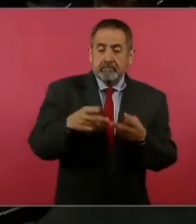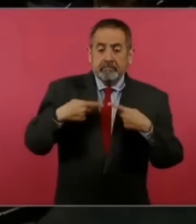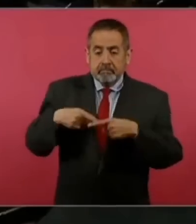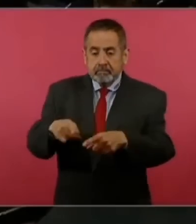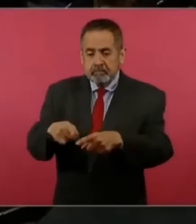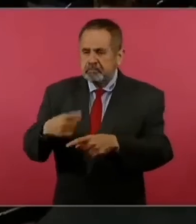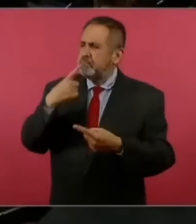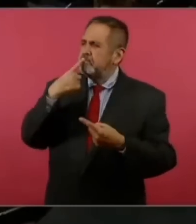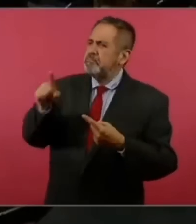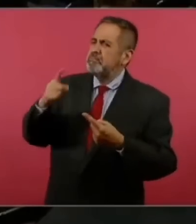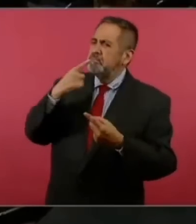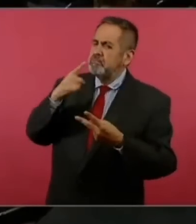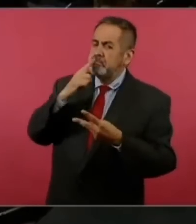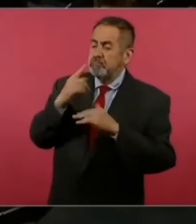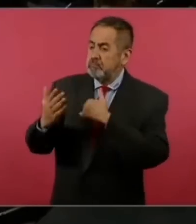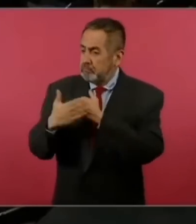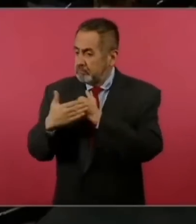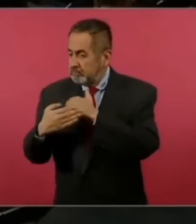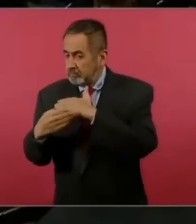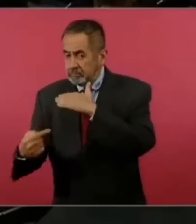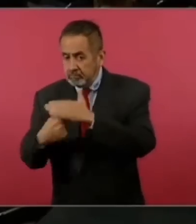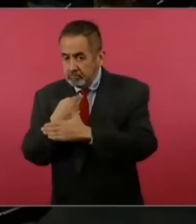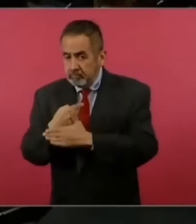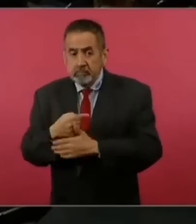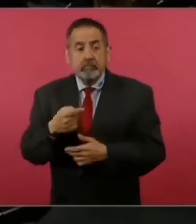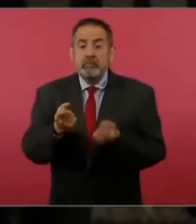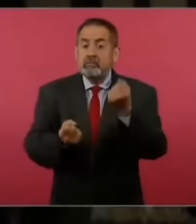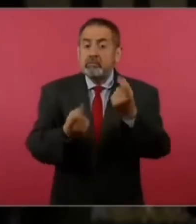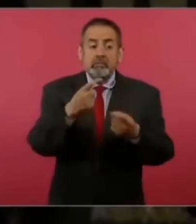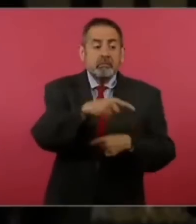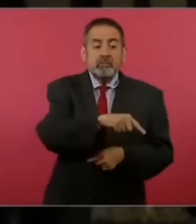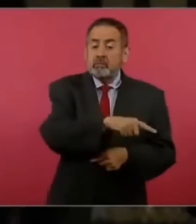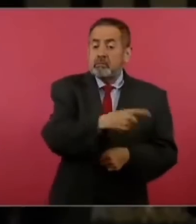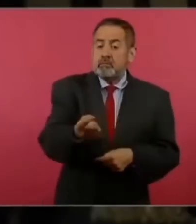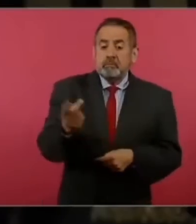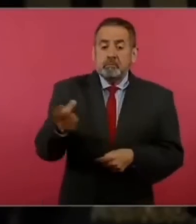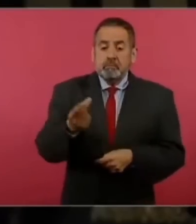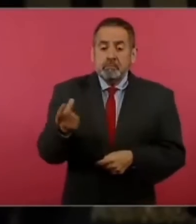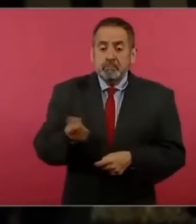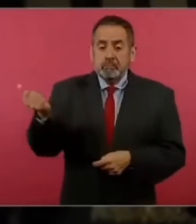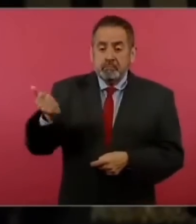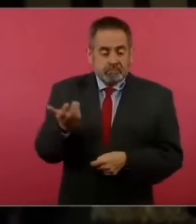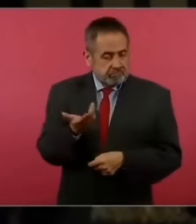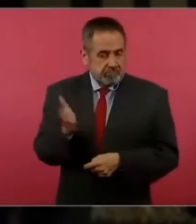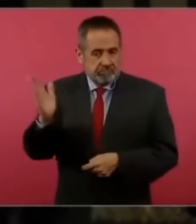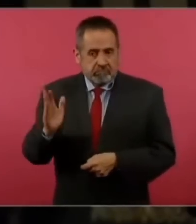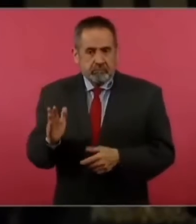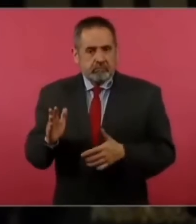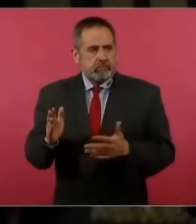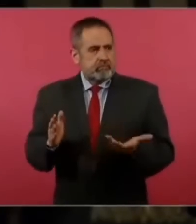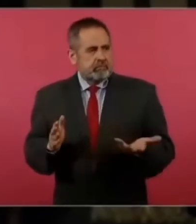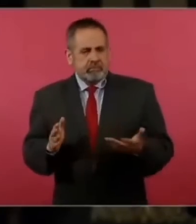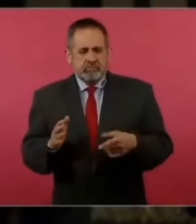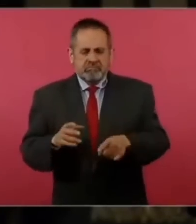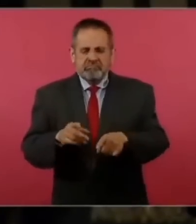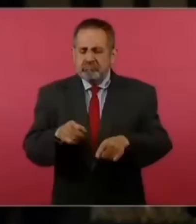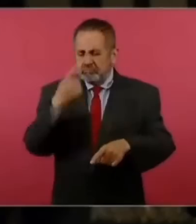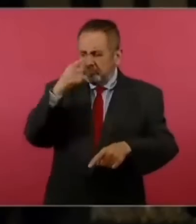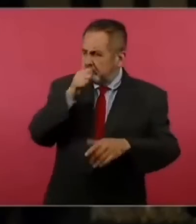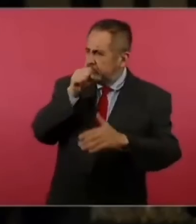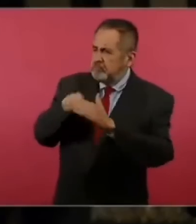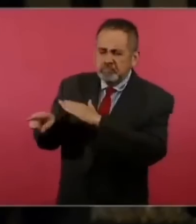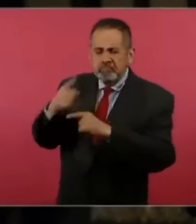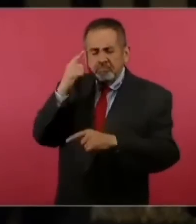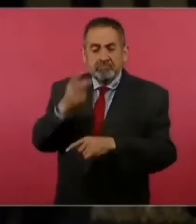atrevieron a hacer las denuncias con nosotros algunos perdieron su empleo los despidieron por hacer esta denuncia porque